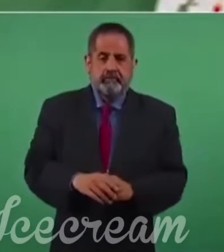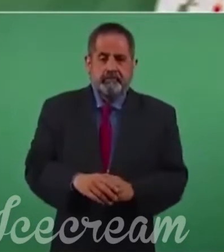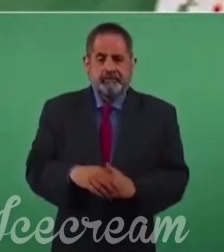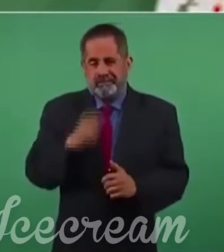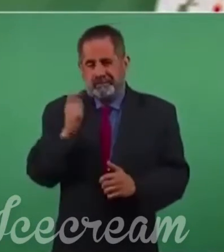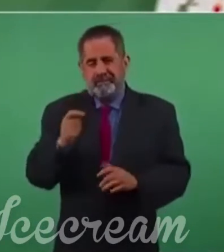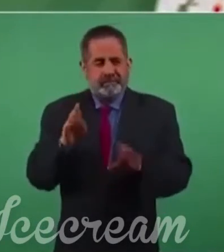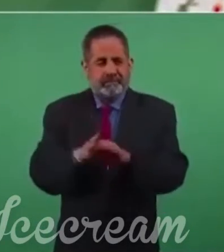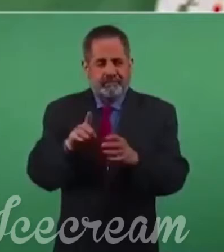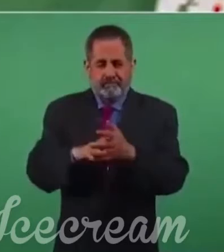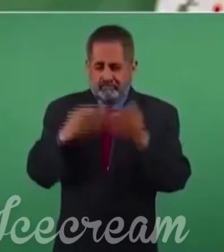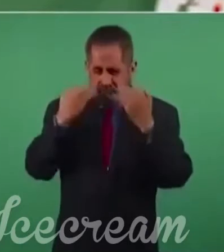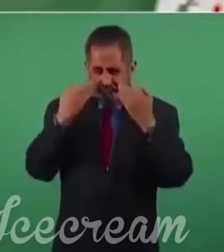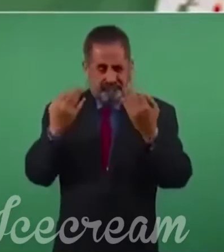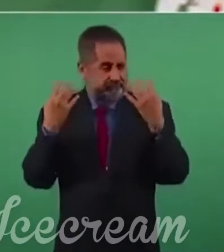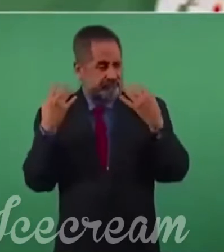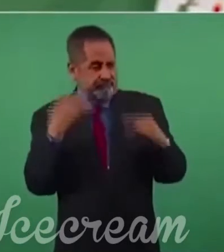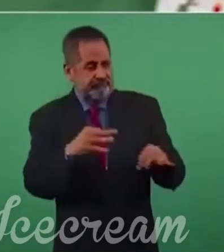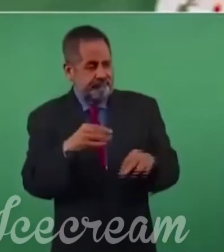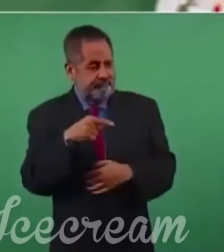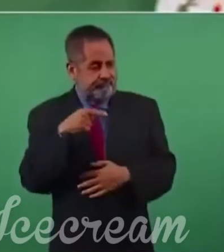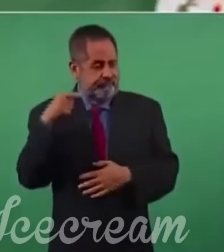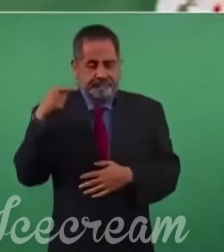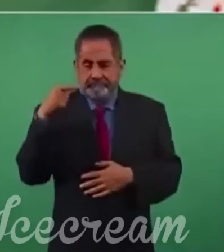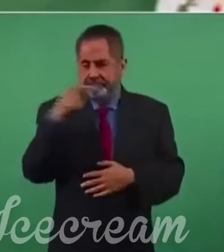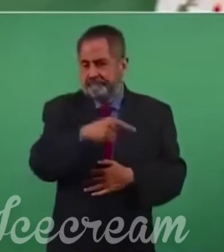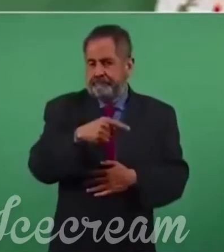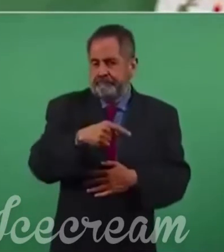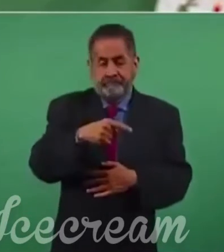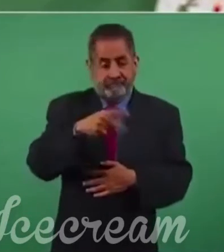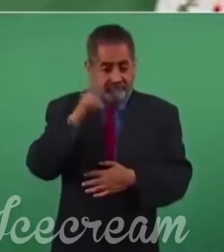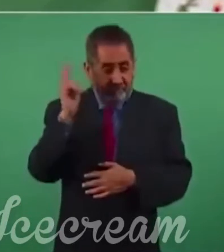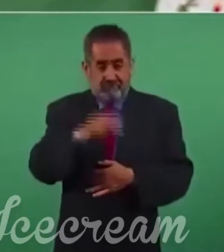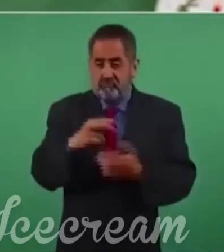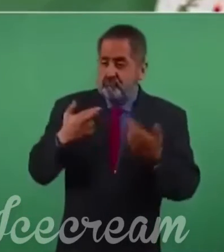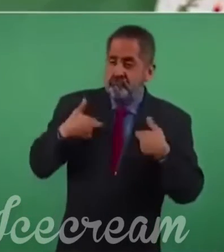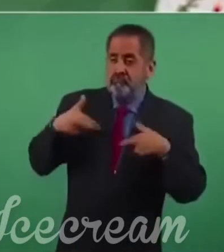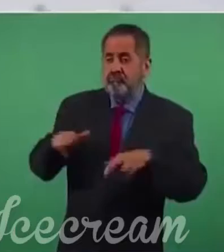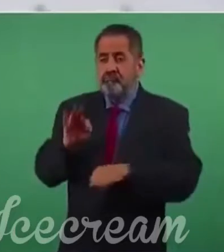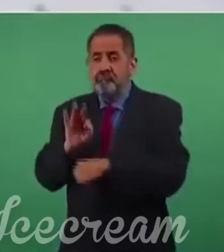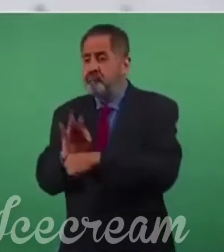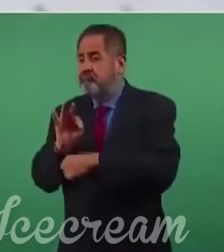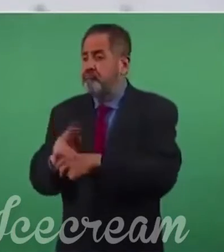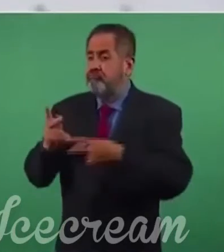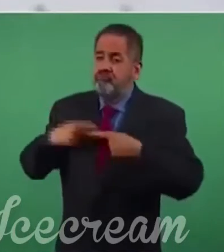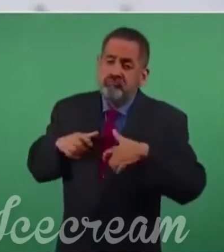Entonces, queda de manifiesto de que no son representantes populares,